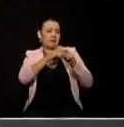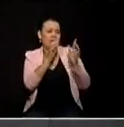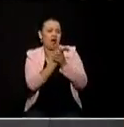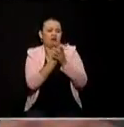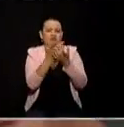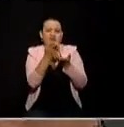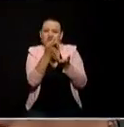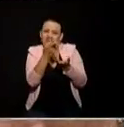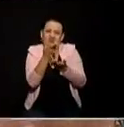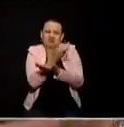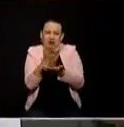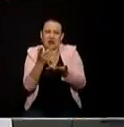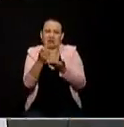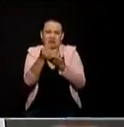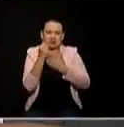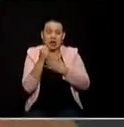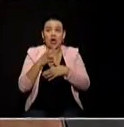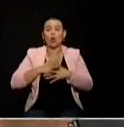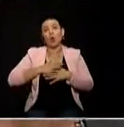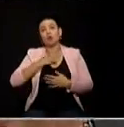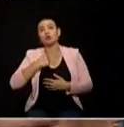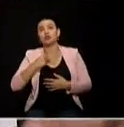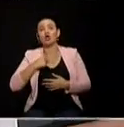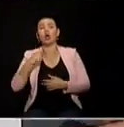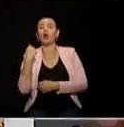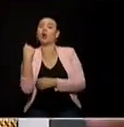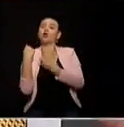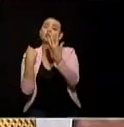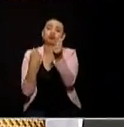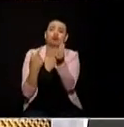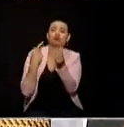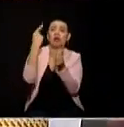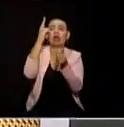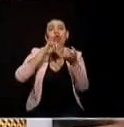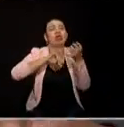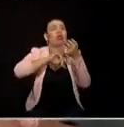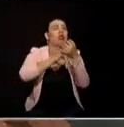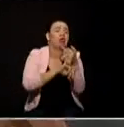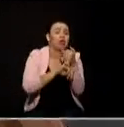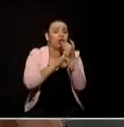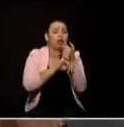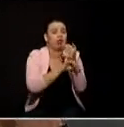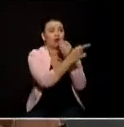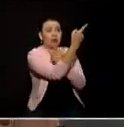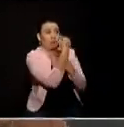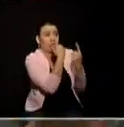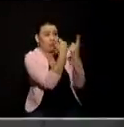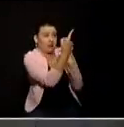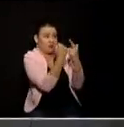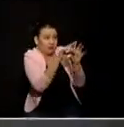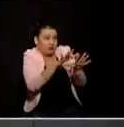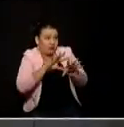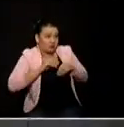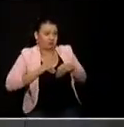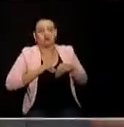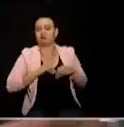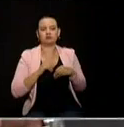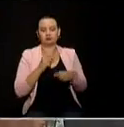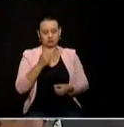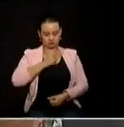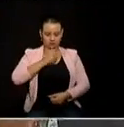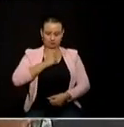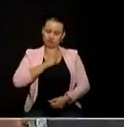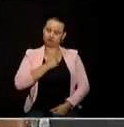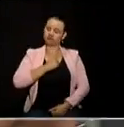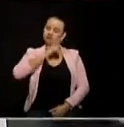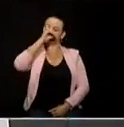de un caudillo hoy un directorio político que prácticamente me toma las decisiones por mí y casi nunca en función del